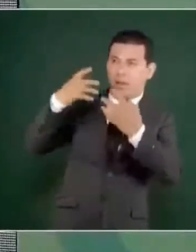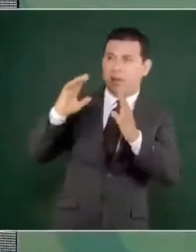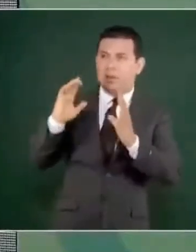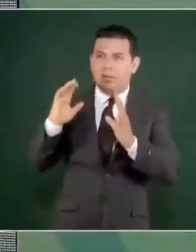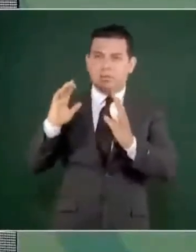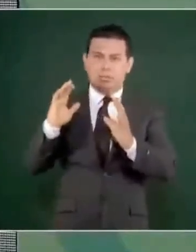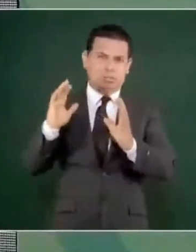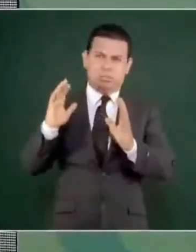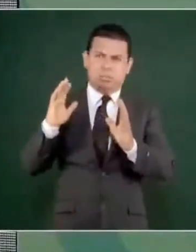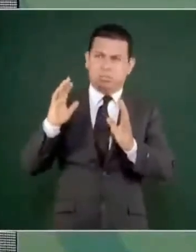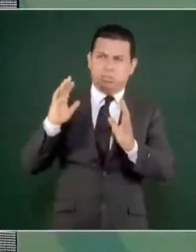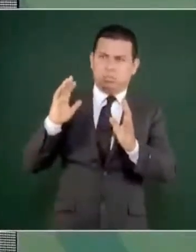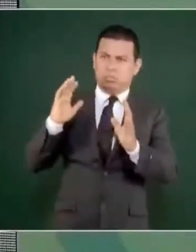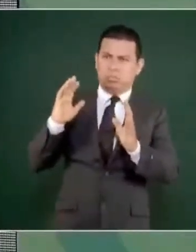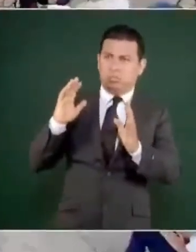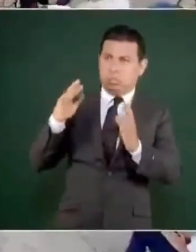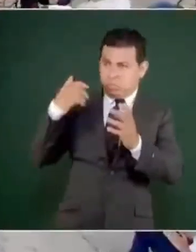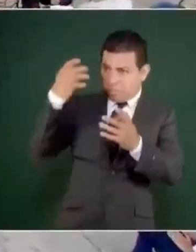calumniador,